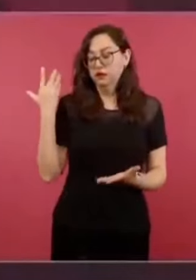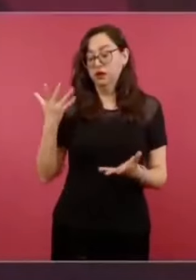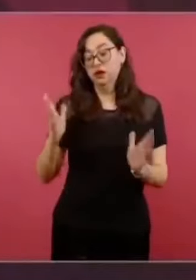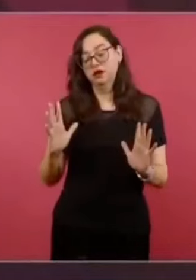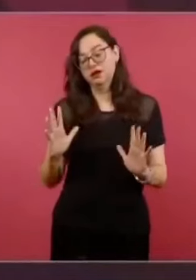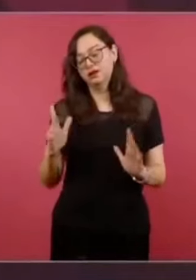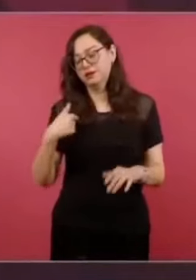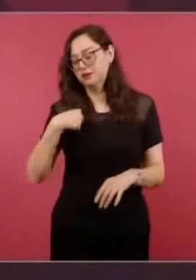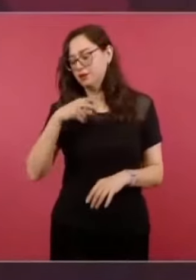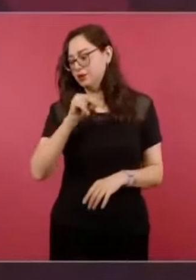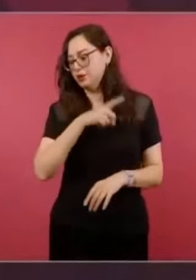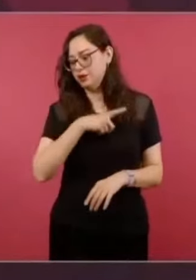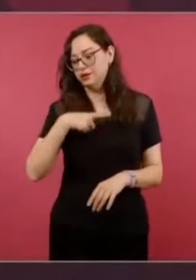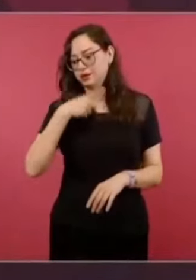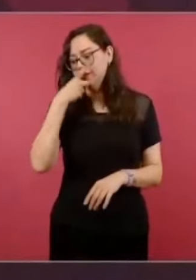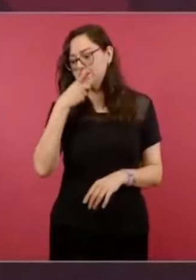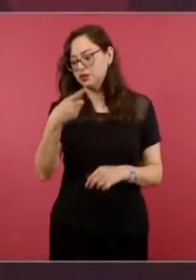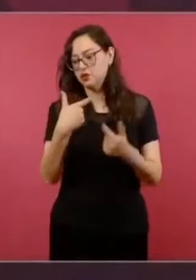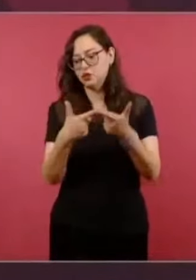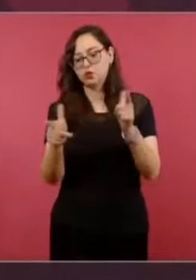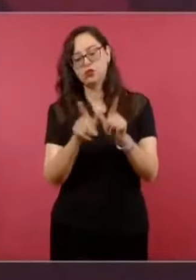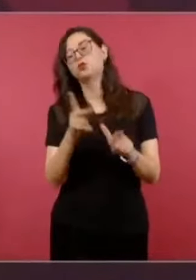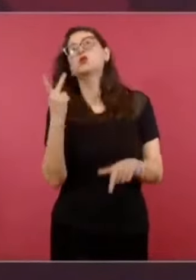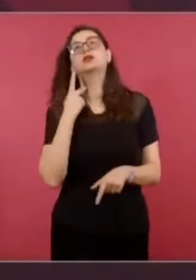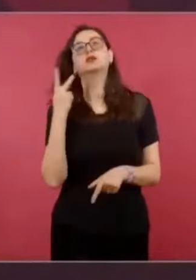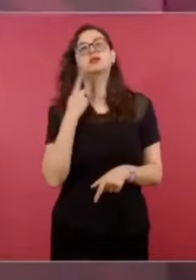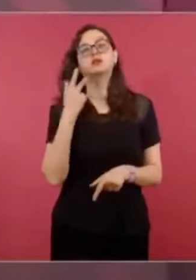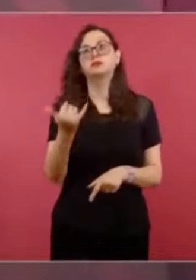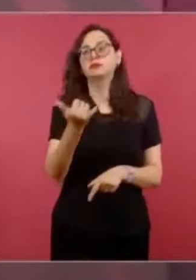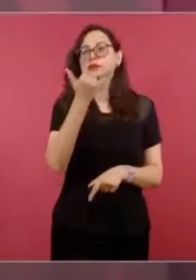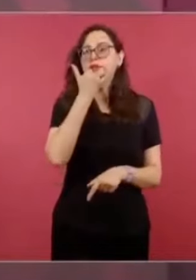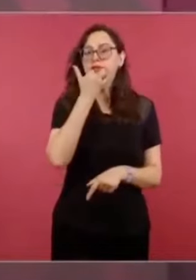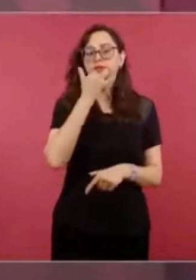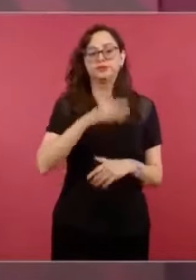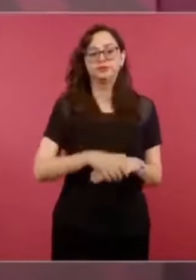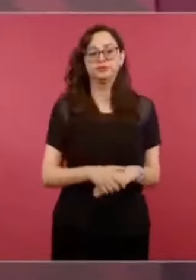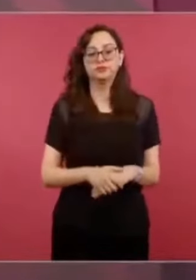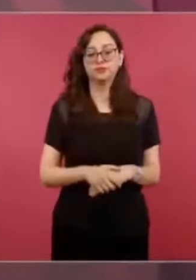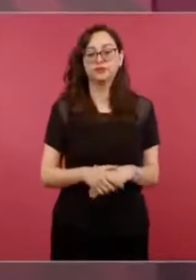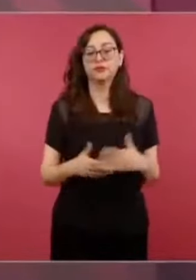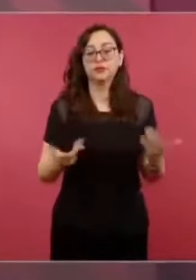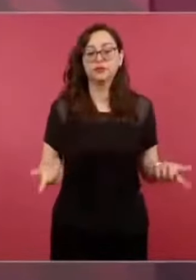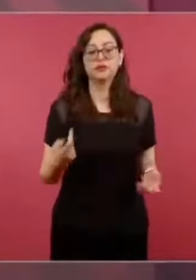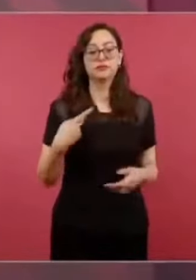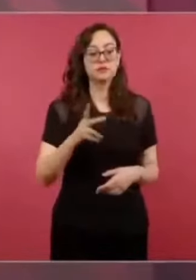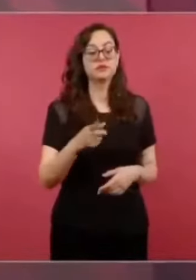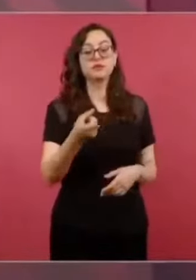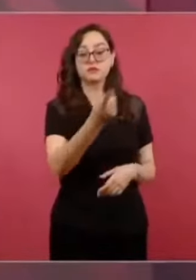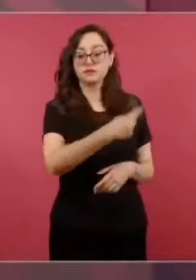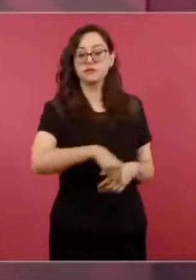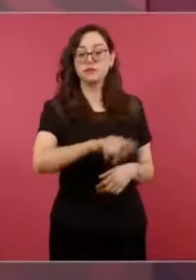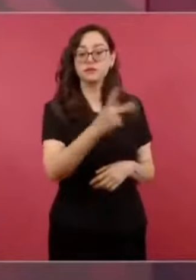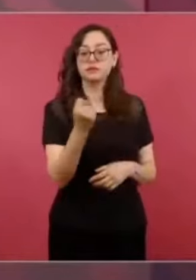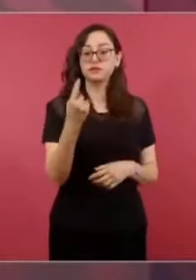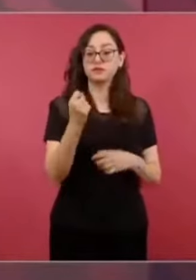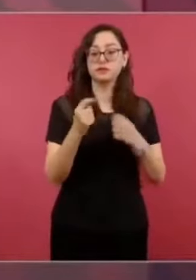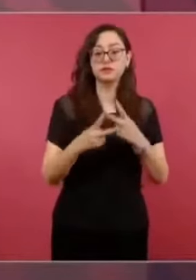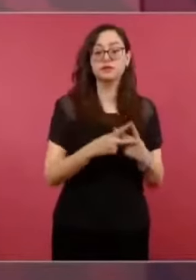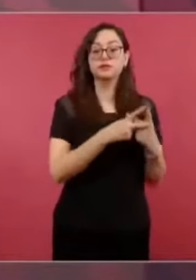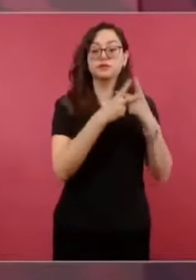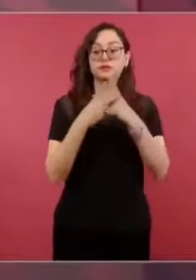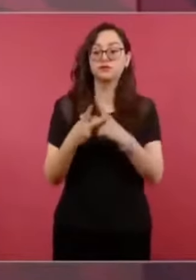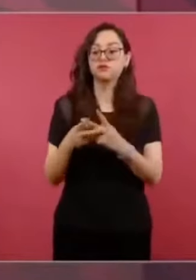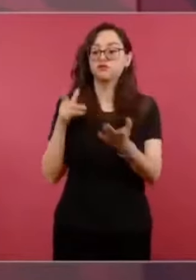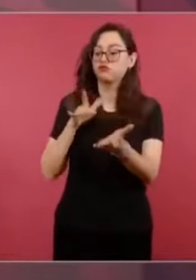y del candidato por completo.